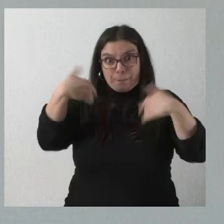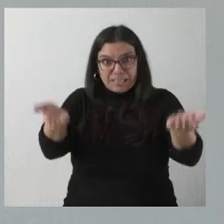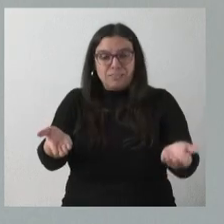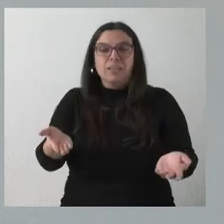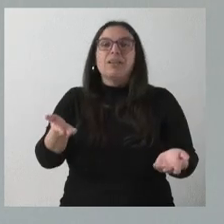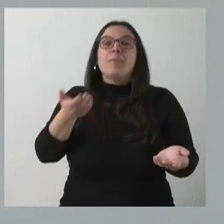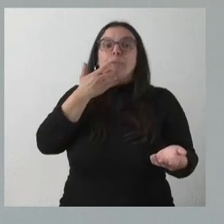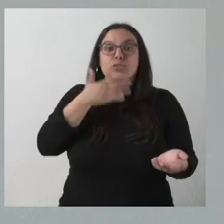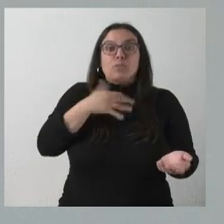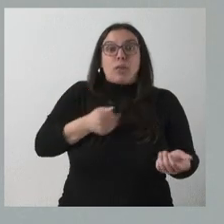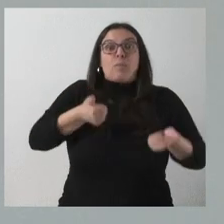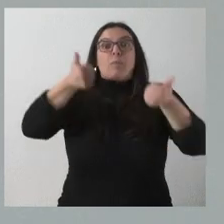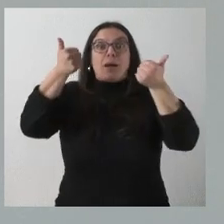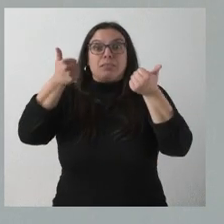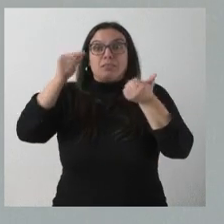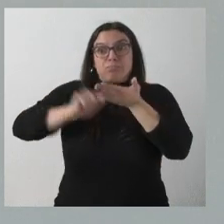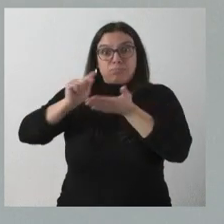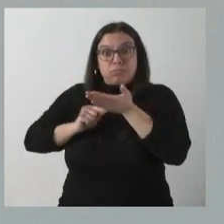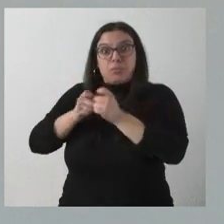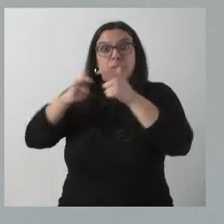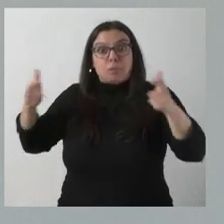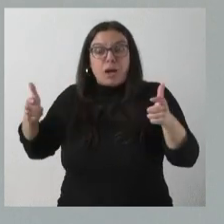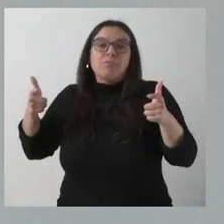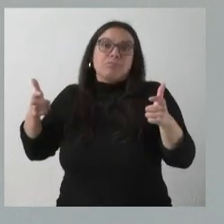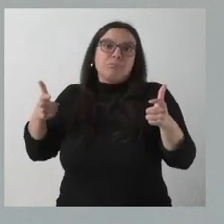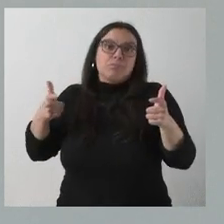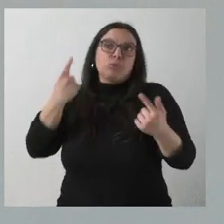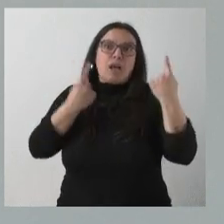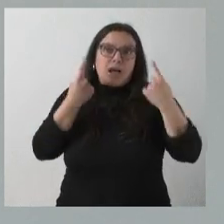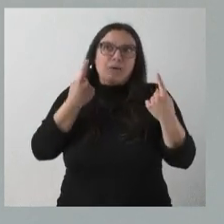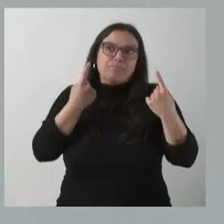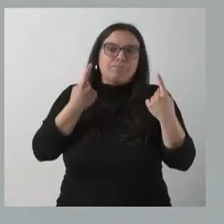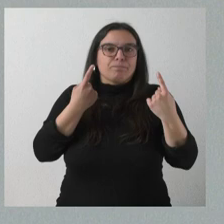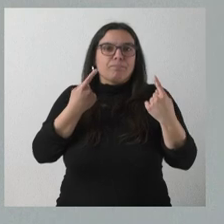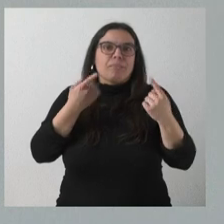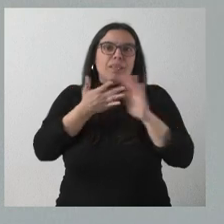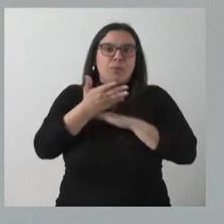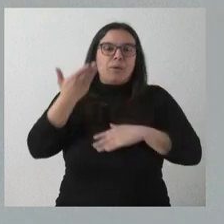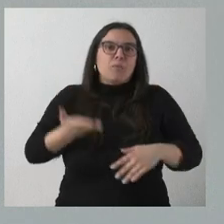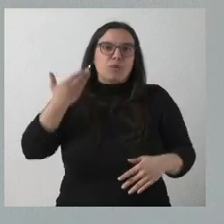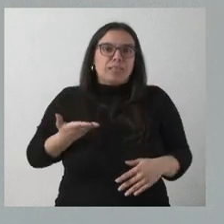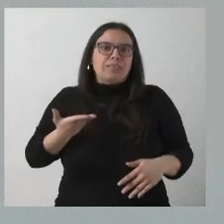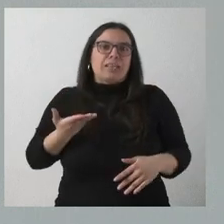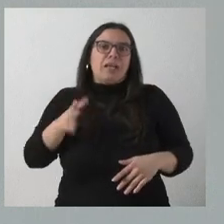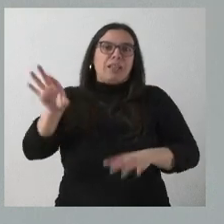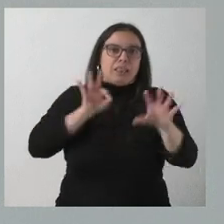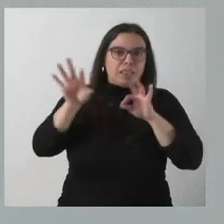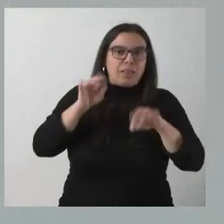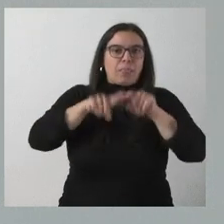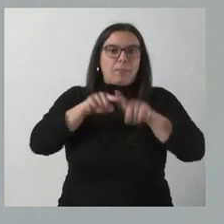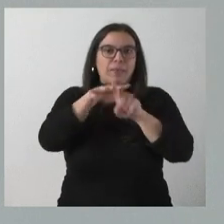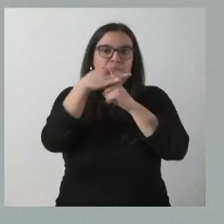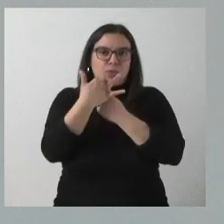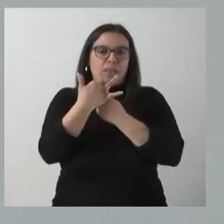tuviéramos más posibilidades de disponer de estos profesionales, en alguna medida serían importantes tenerlos en función de las